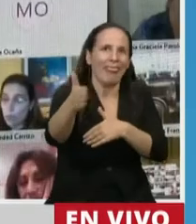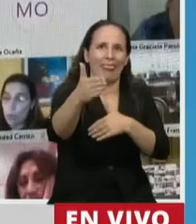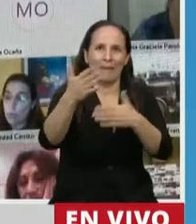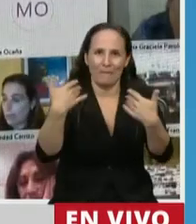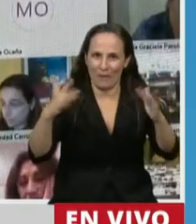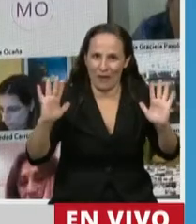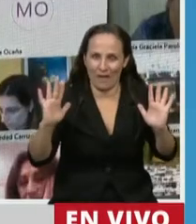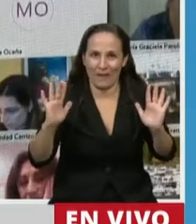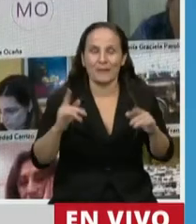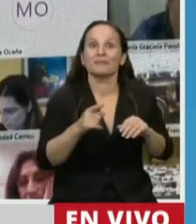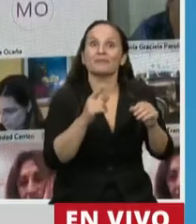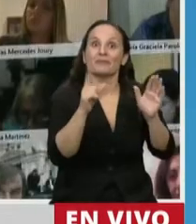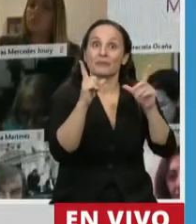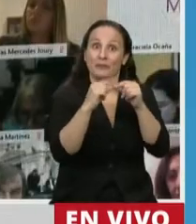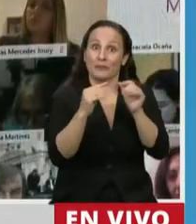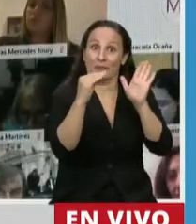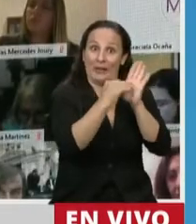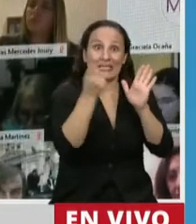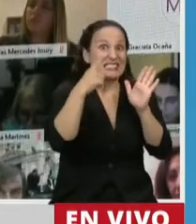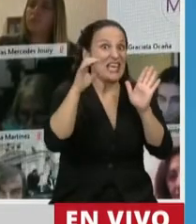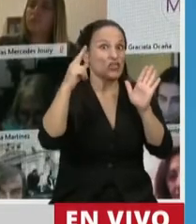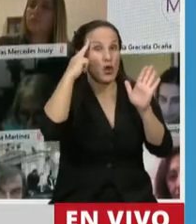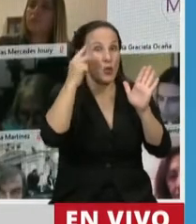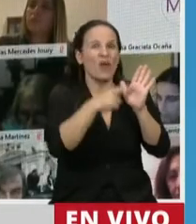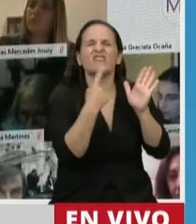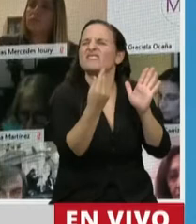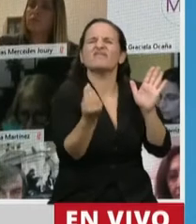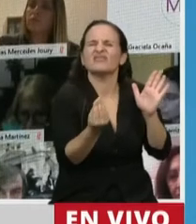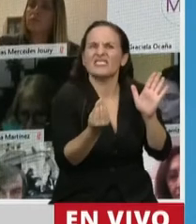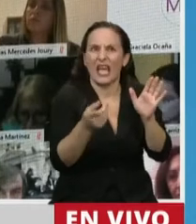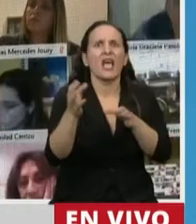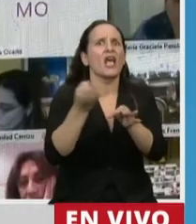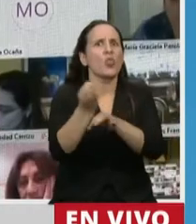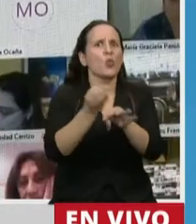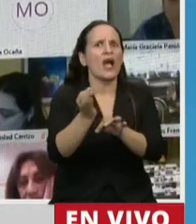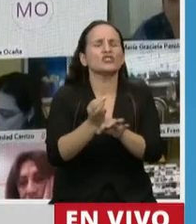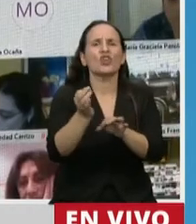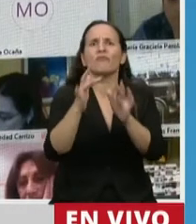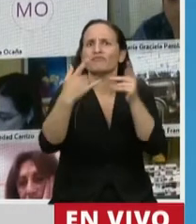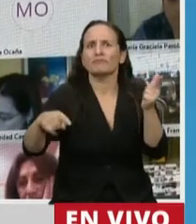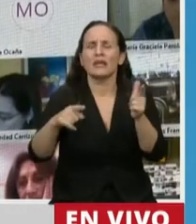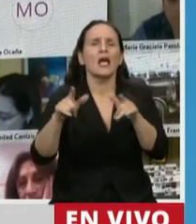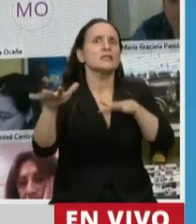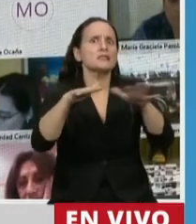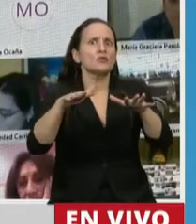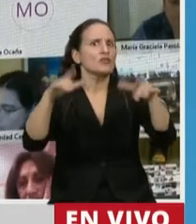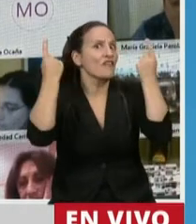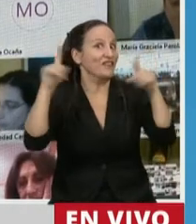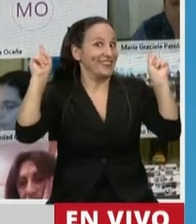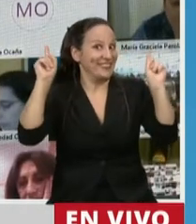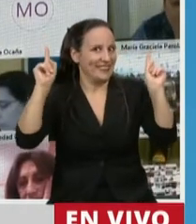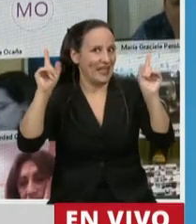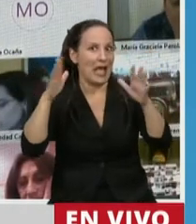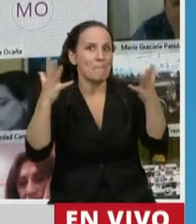modificación del artículo 109 permite habilitar a distancia la educación en casos excepcionales para